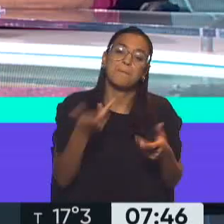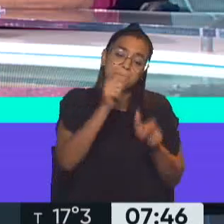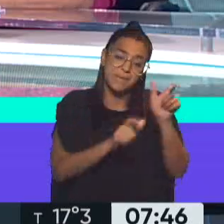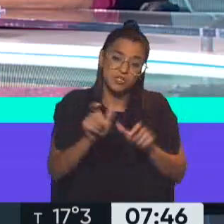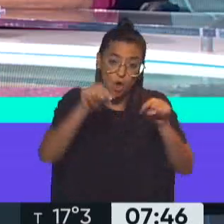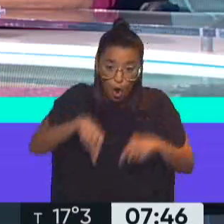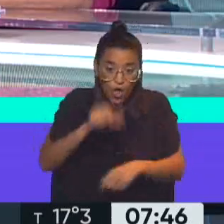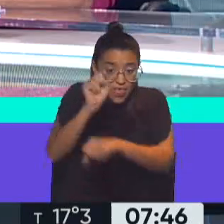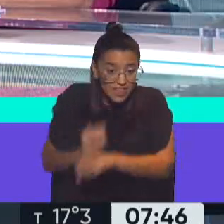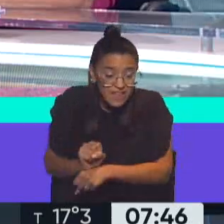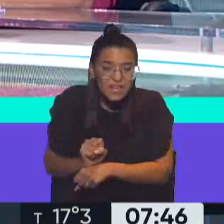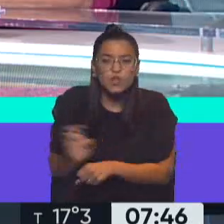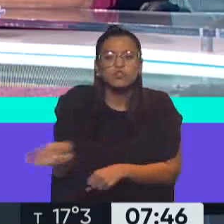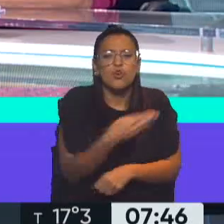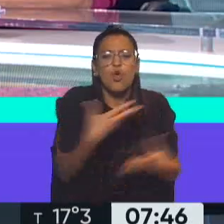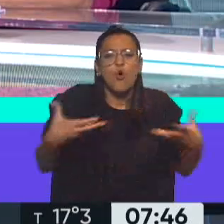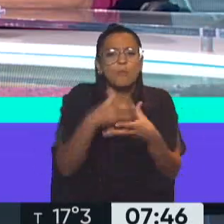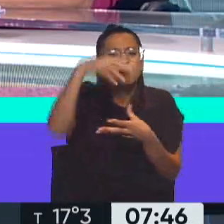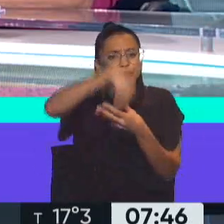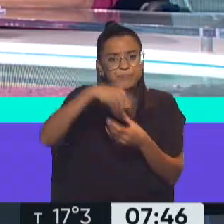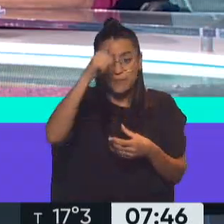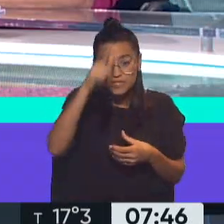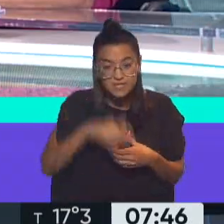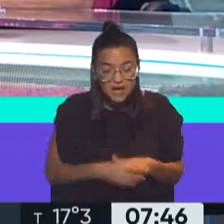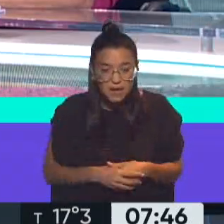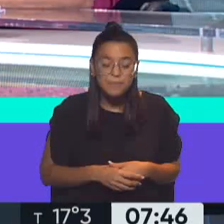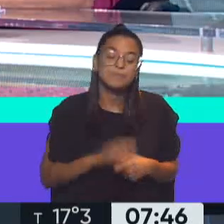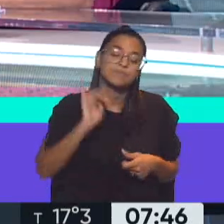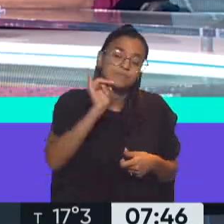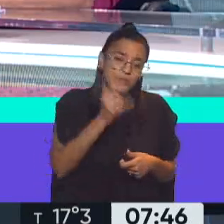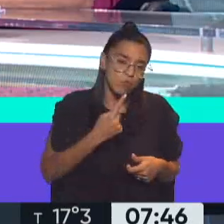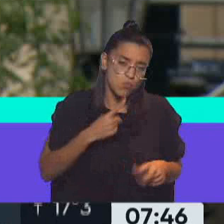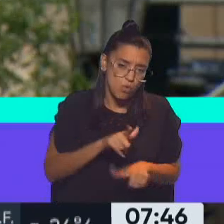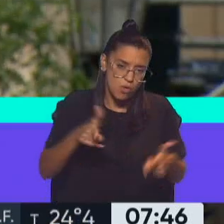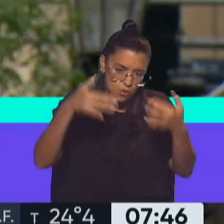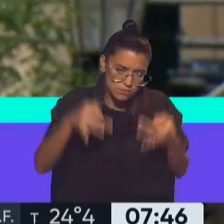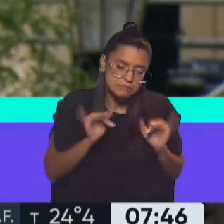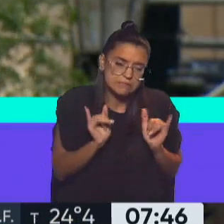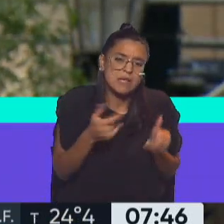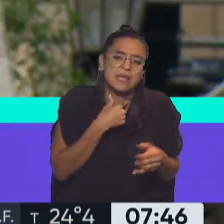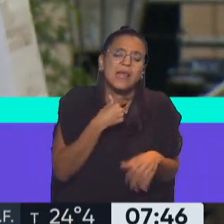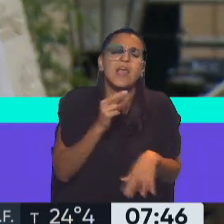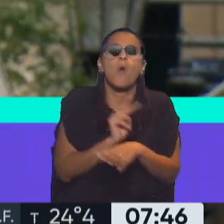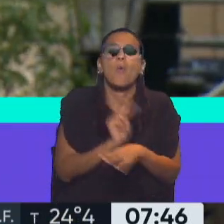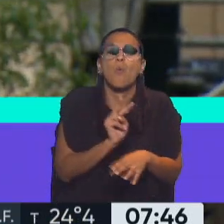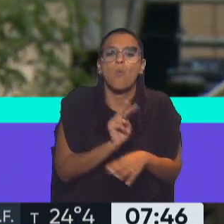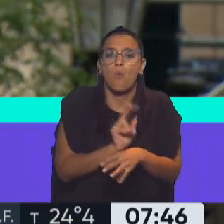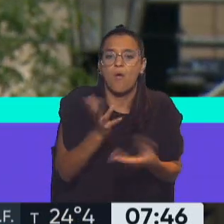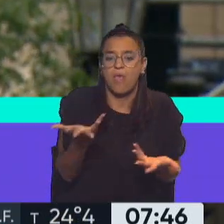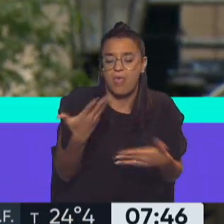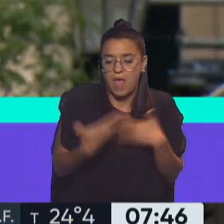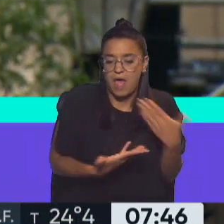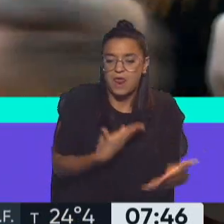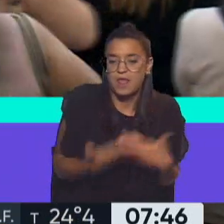que hoy están detenidas, todos integrantes de la fuerza? Sin duda, sin duda. Claro que que lo que protegían era el